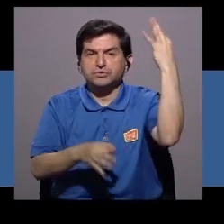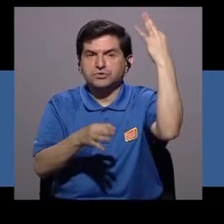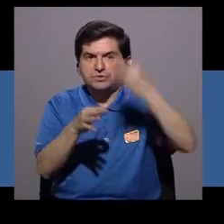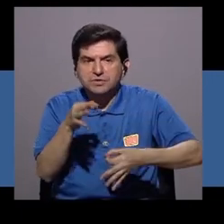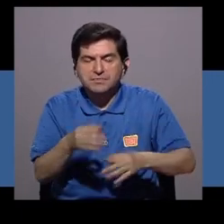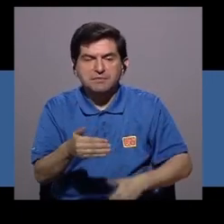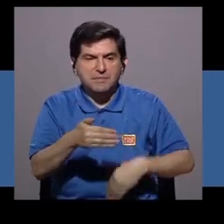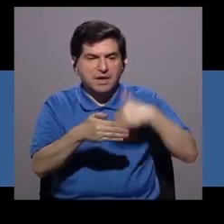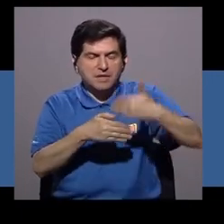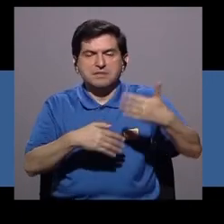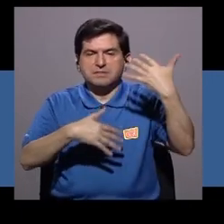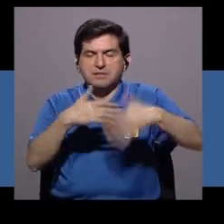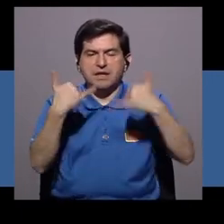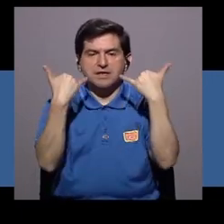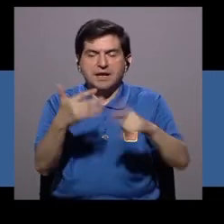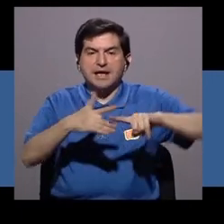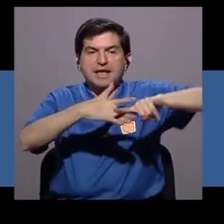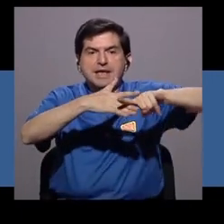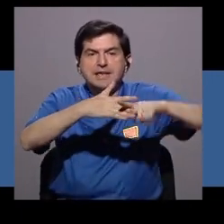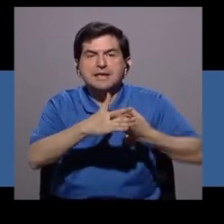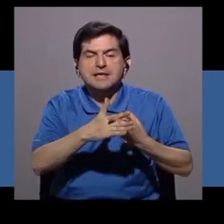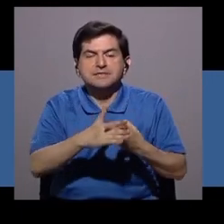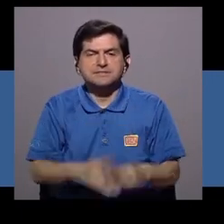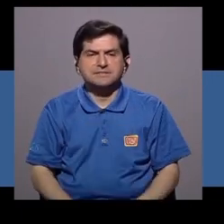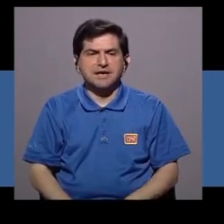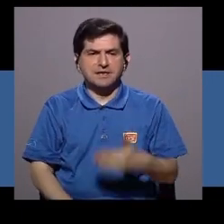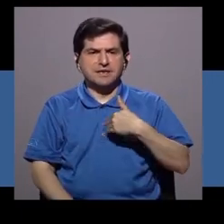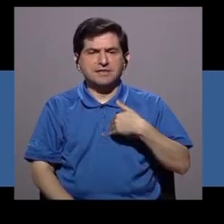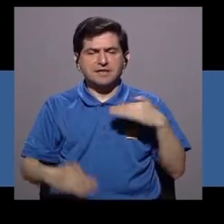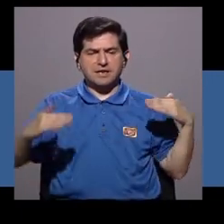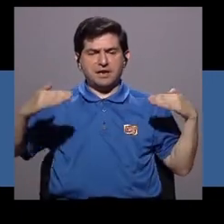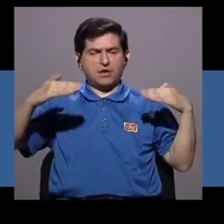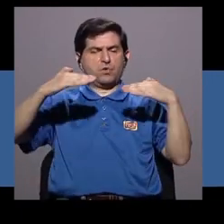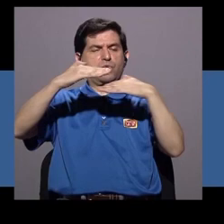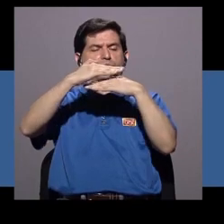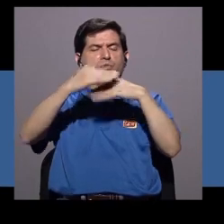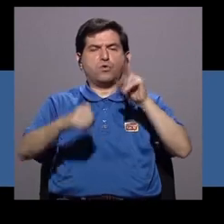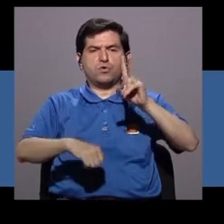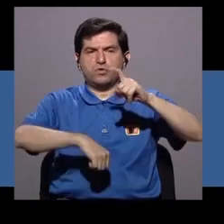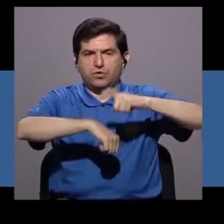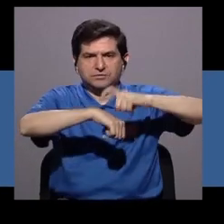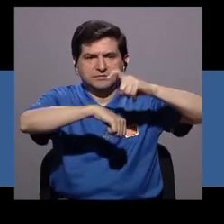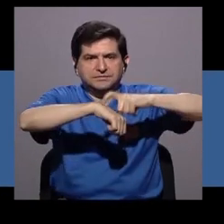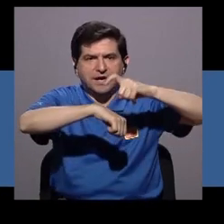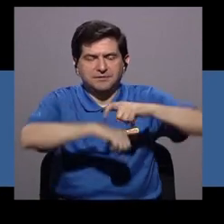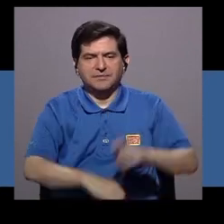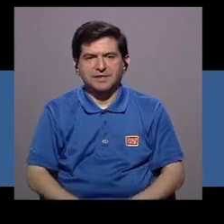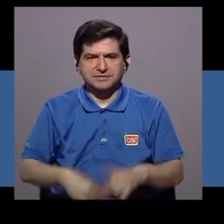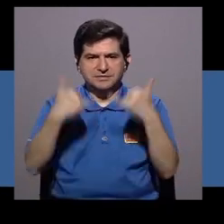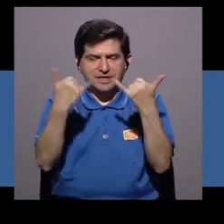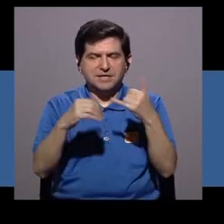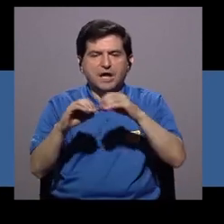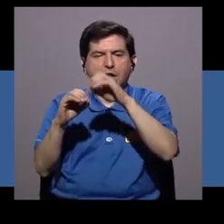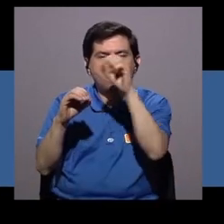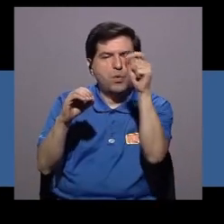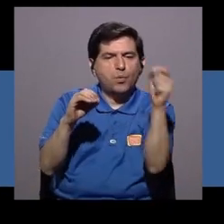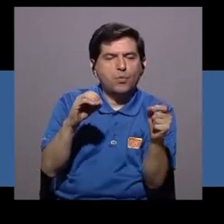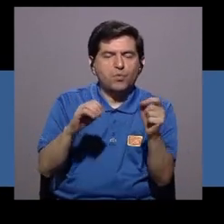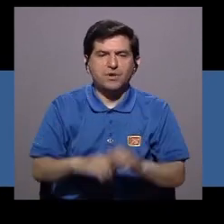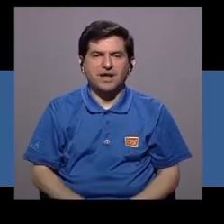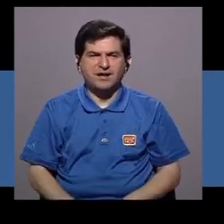inician, y hasta hay un traslape de las dos etapas, y de una vez ovula. Entonces aquí lo del día 14 no